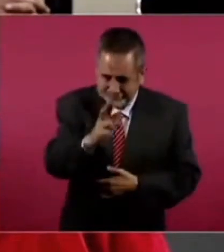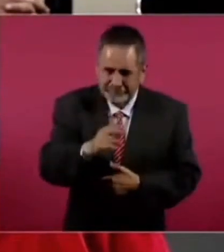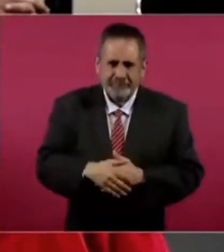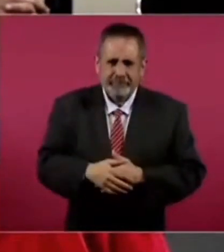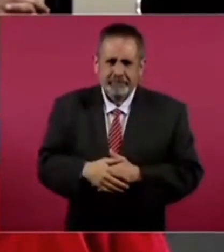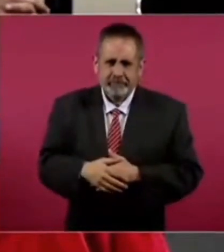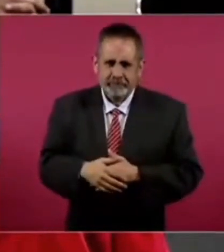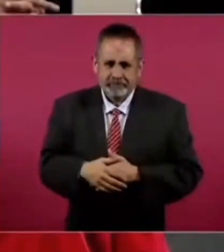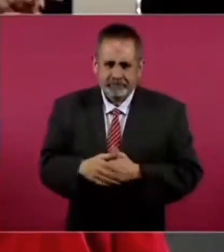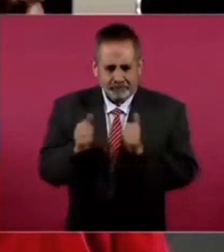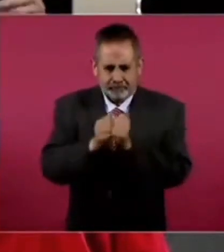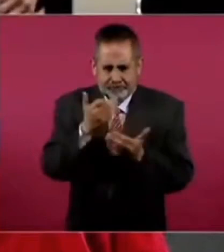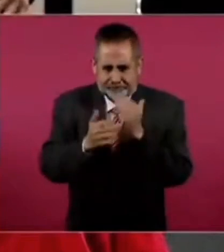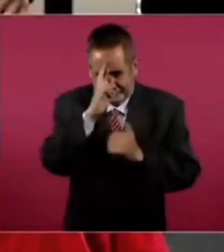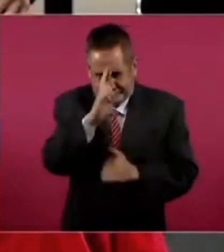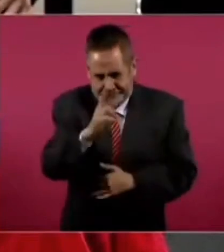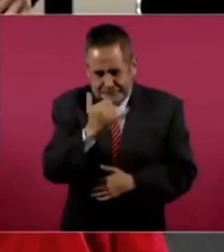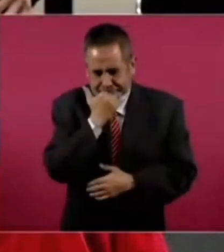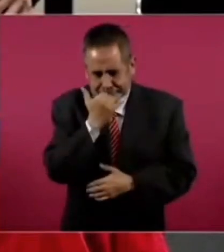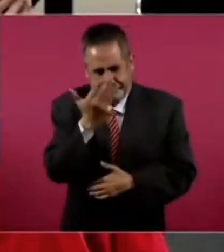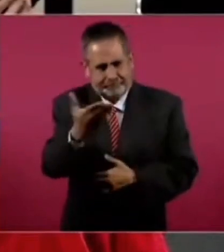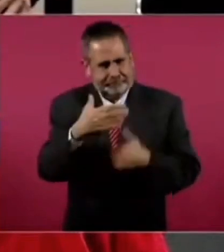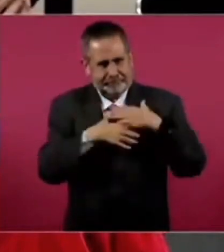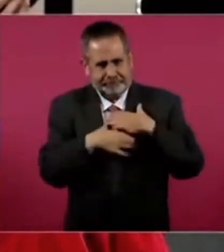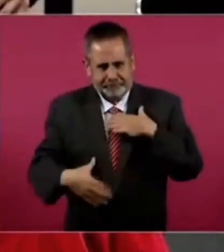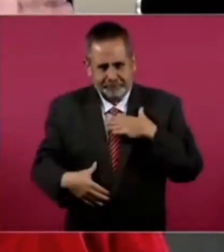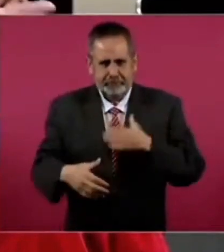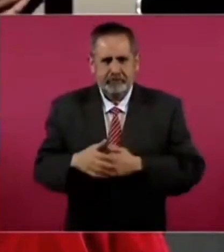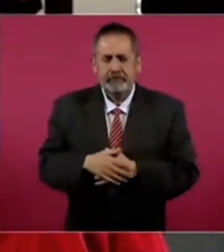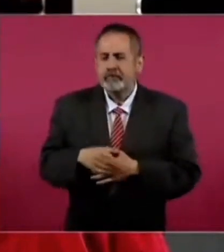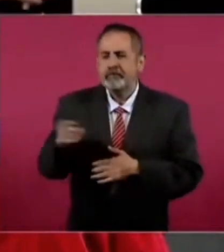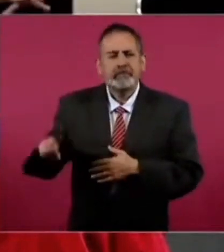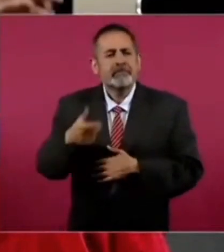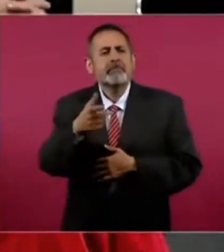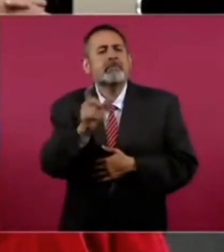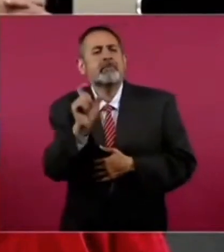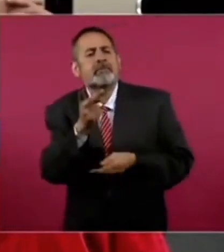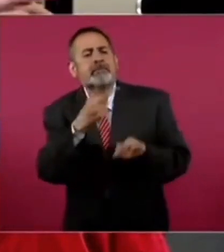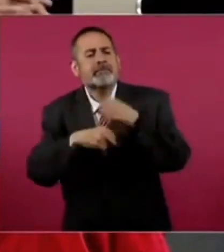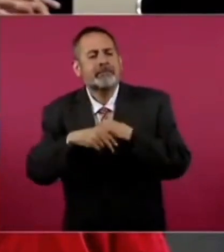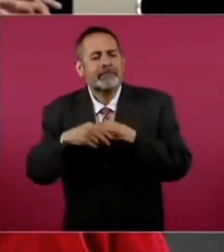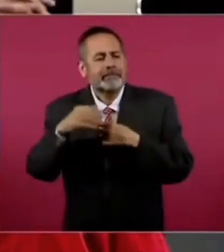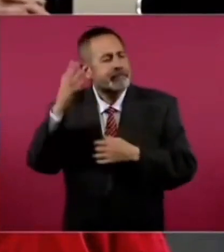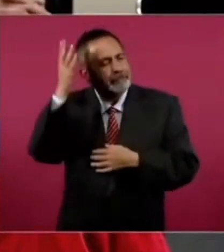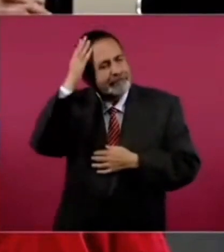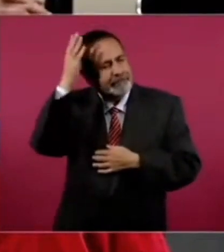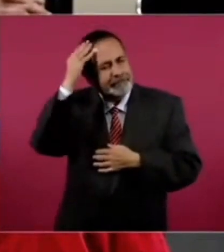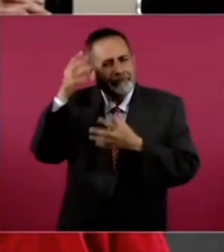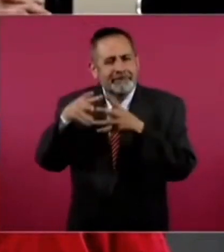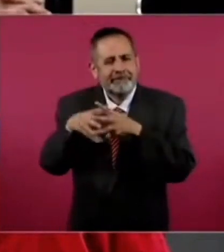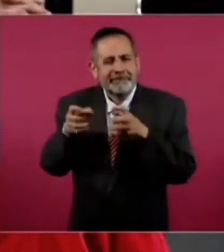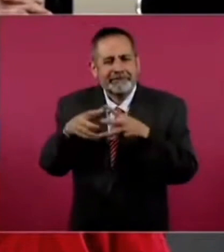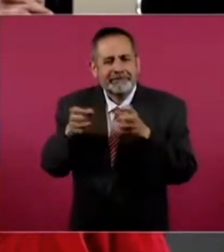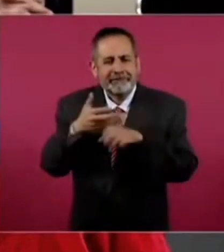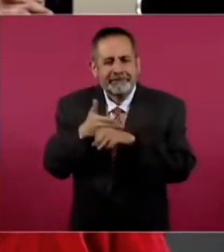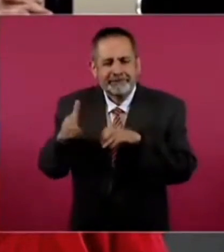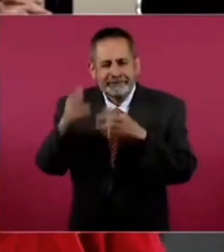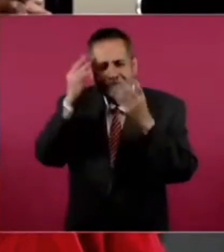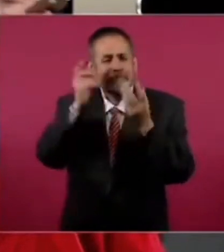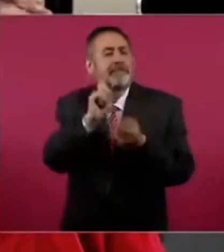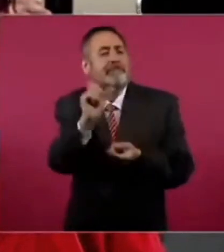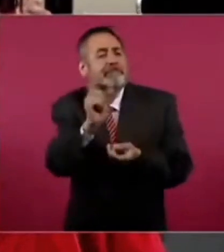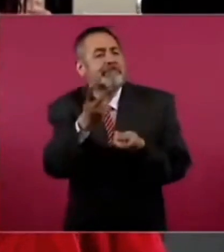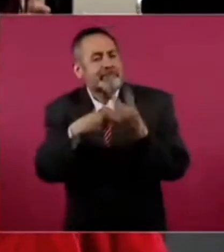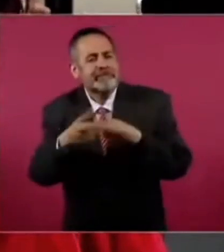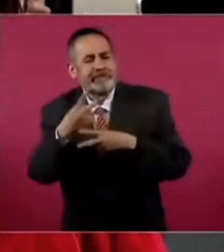presidente, sin faltar el respeto a su investidura, le dicen cabecita de algodón allá en mi pueblo y dicen que si le